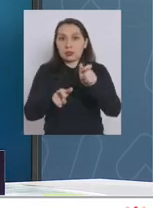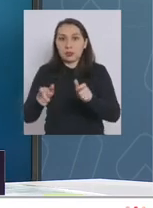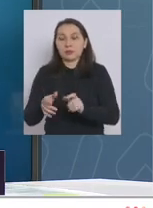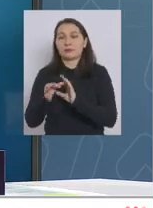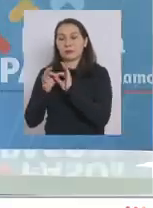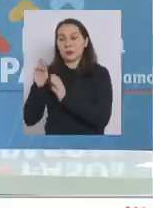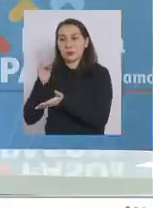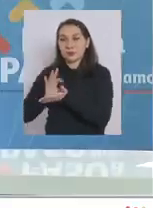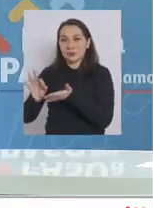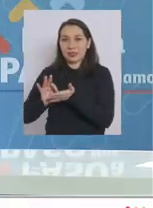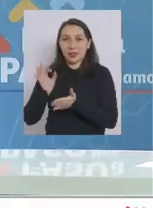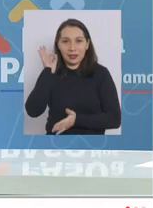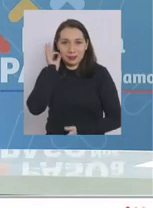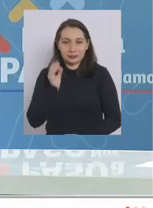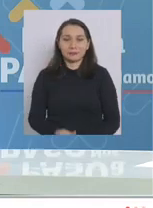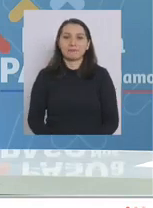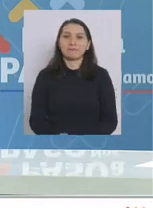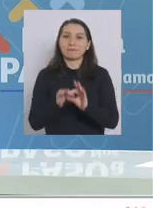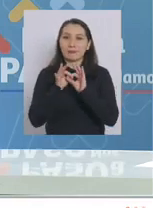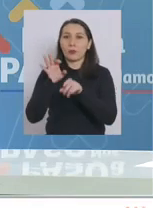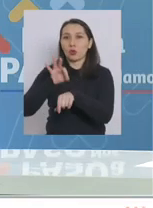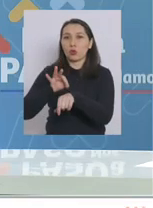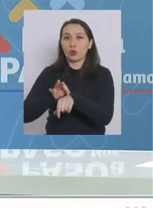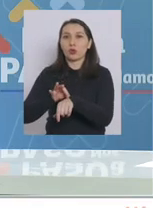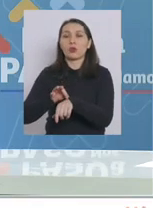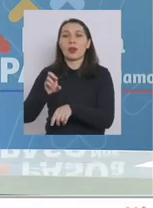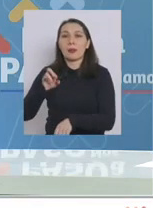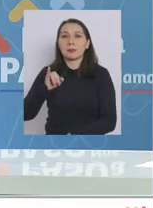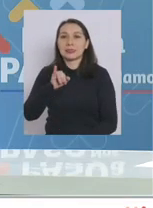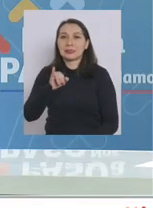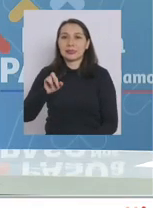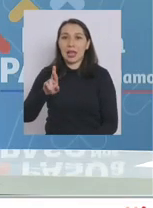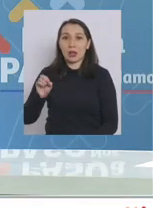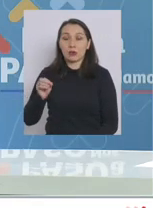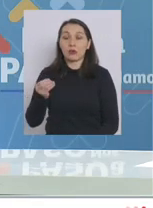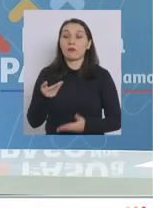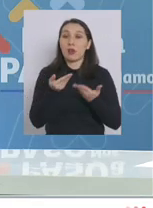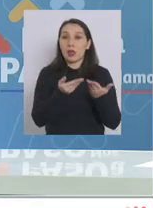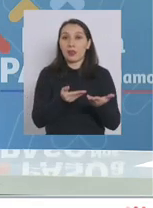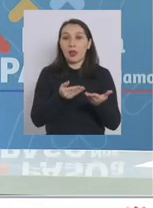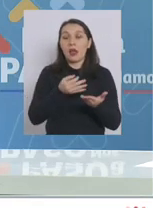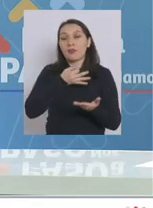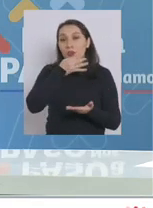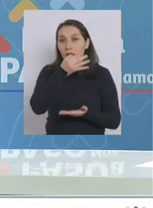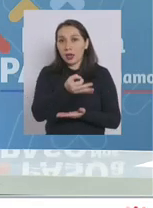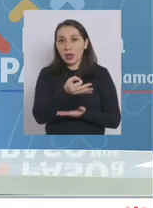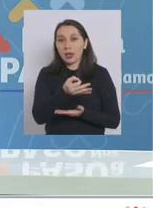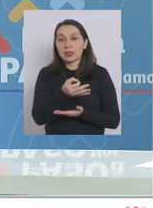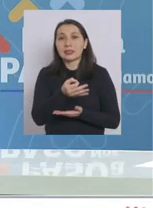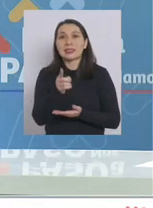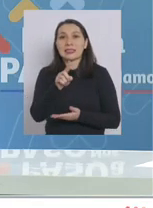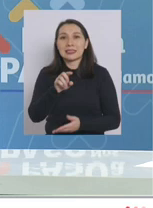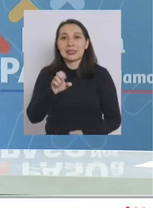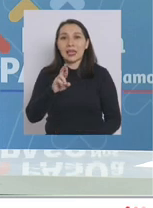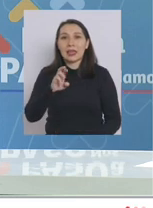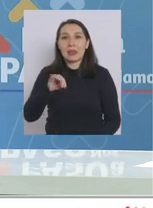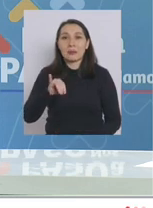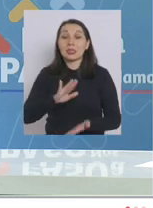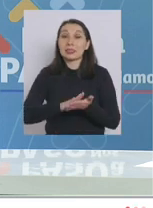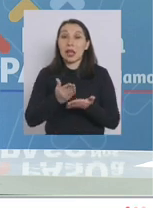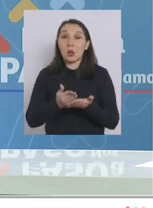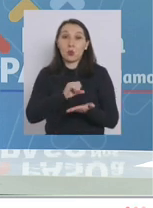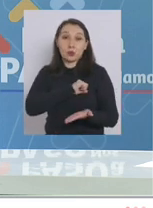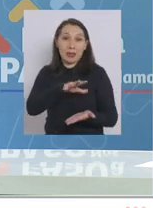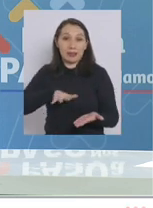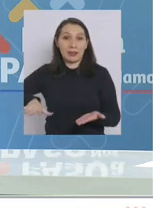Gracias, su secretaria. Muchas gracias, doctora Alejandra Pizarro. Vamos a darle el paso ahora a la Ceremi de Salud de la Región